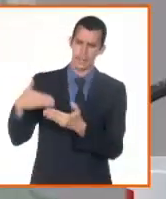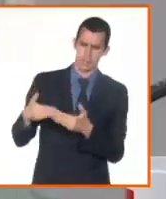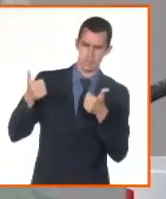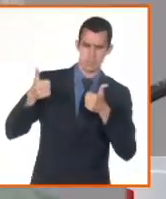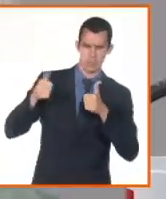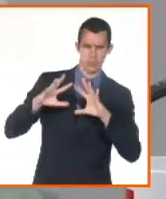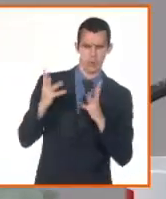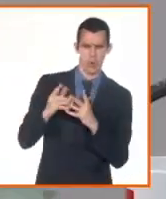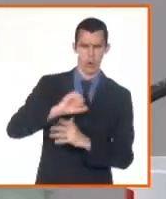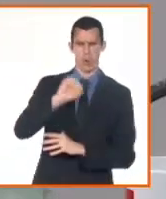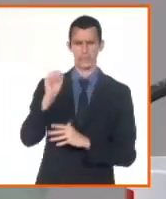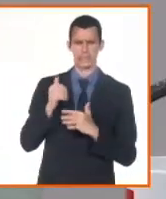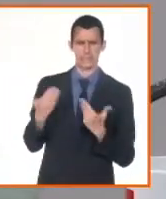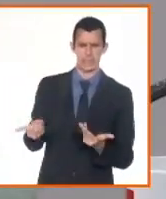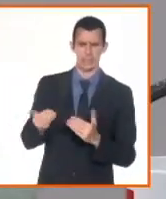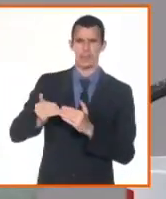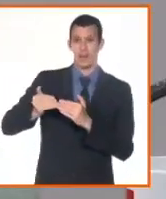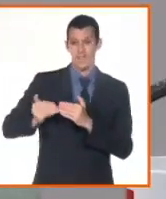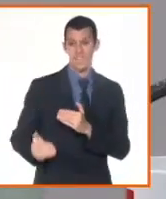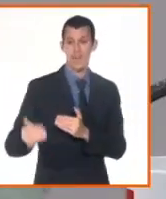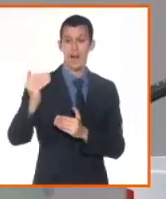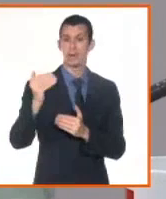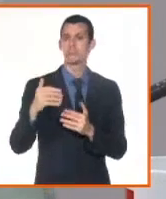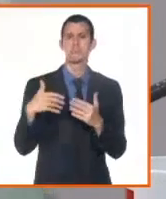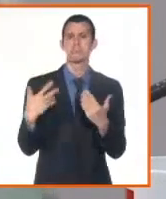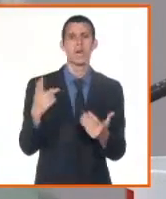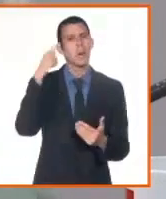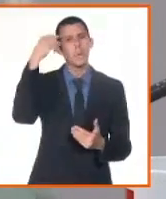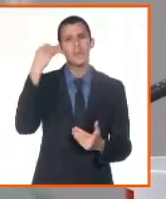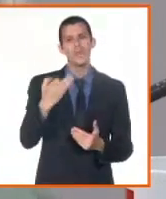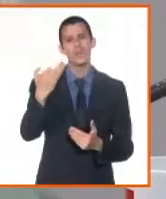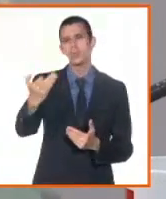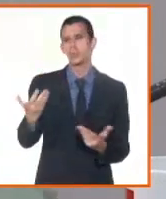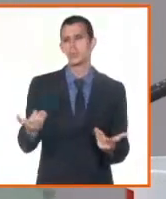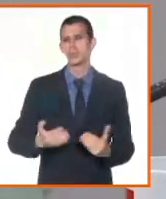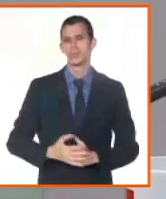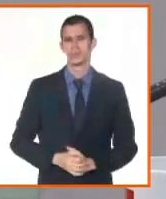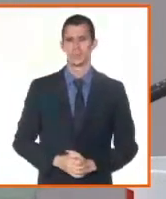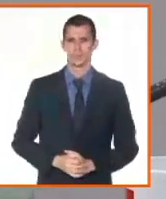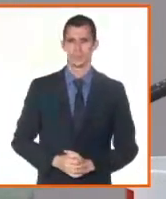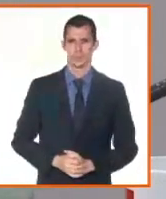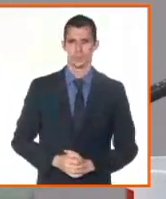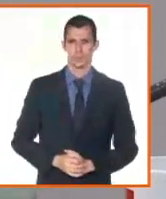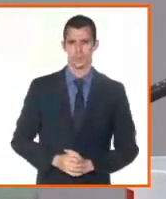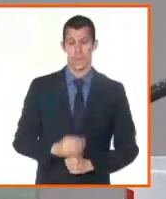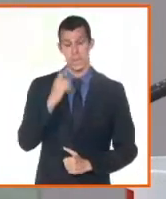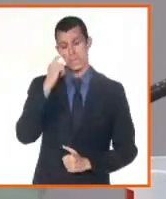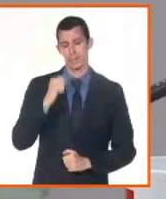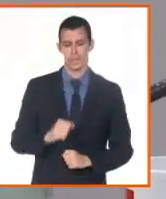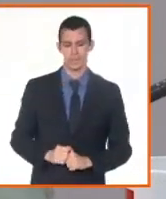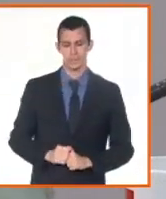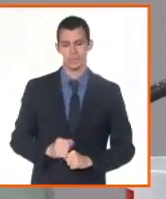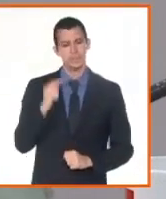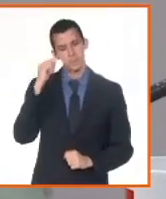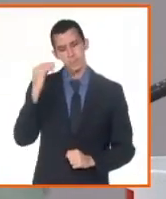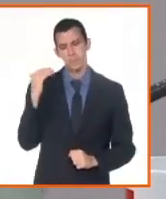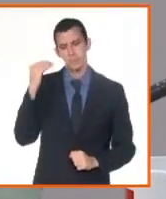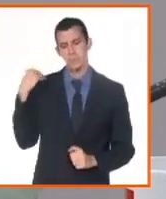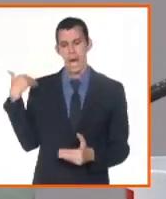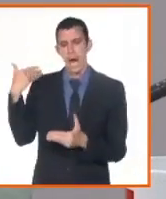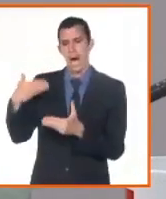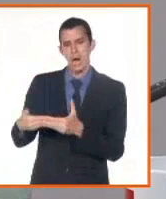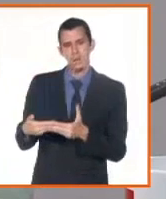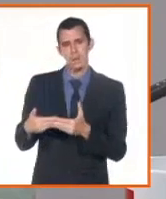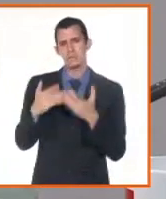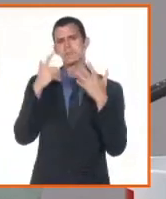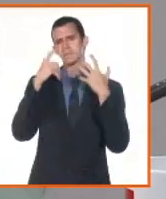Bueno, se han ido dando pasos importantes y una etapa que hay que significar es que